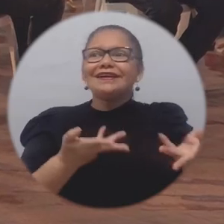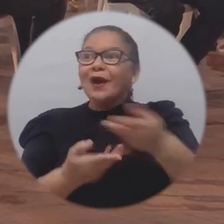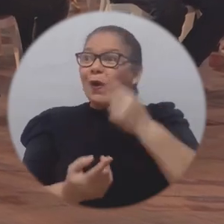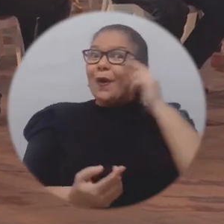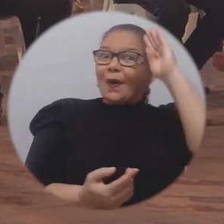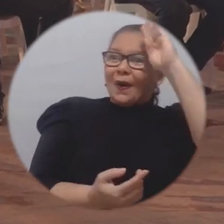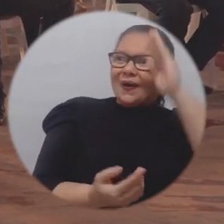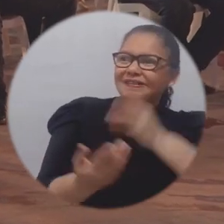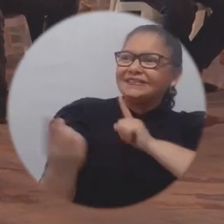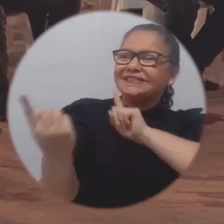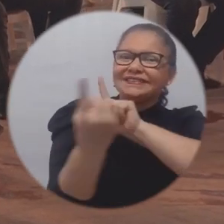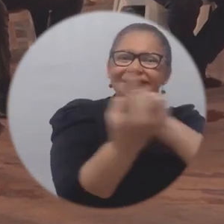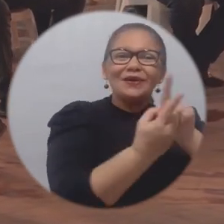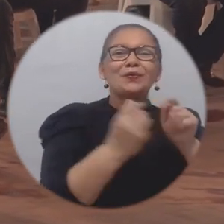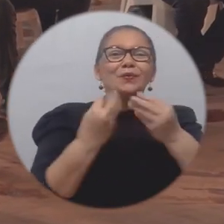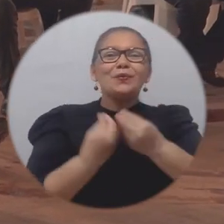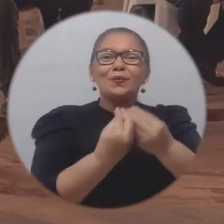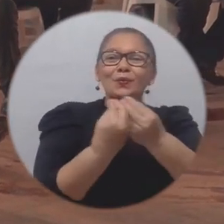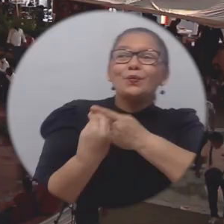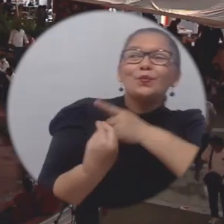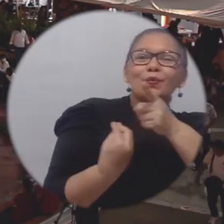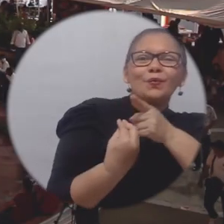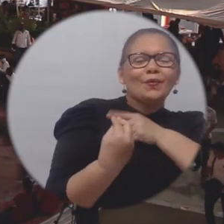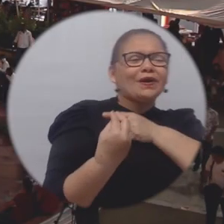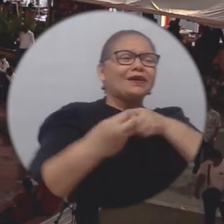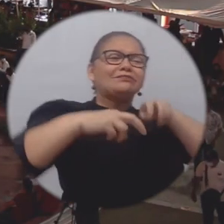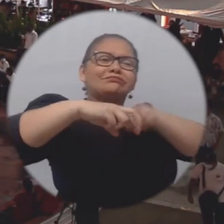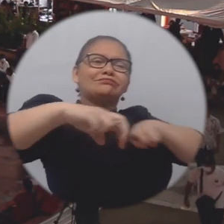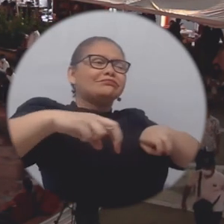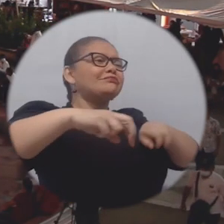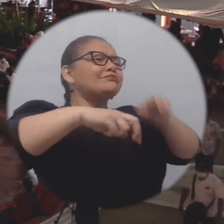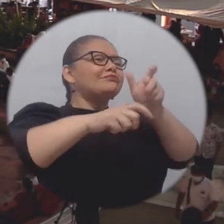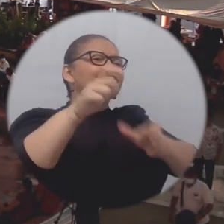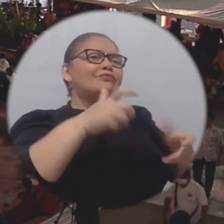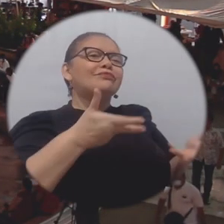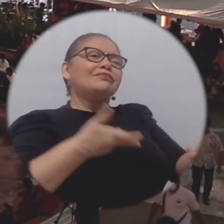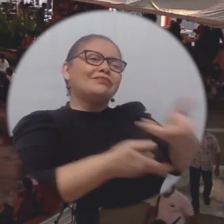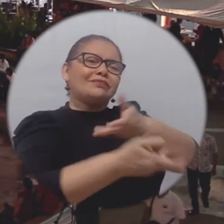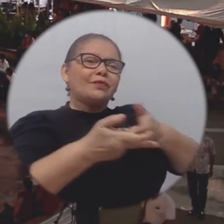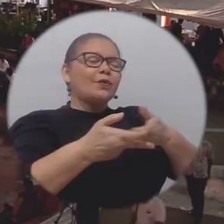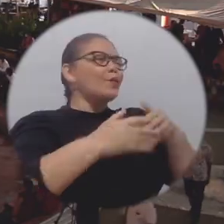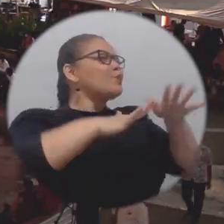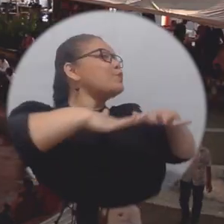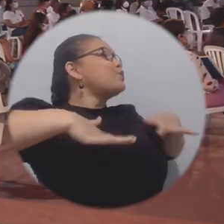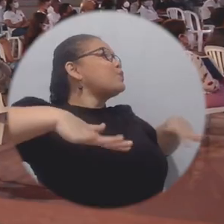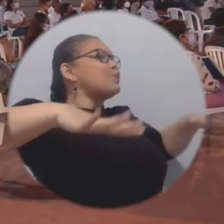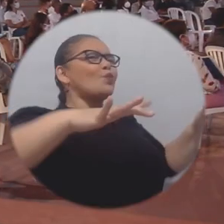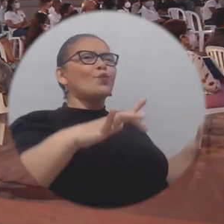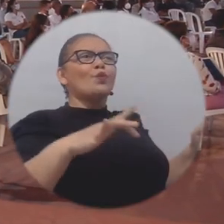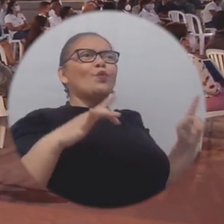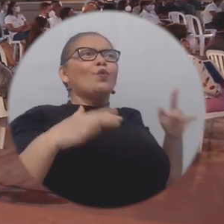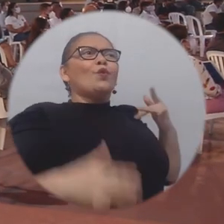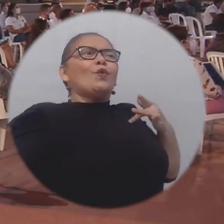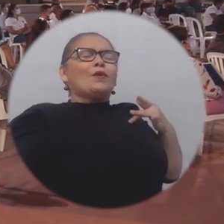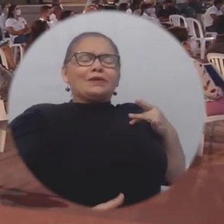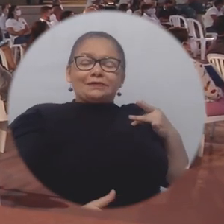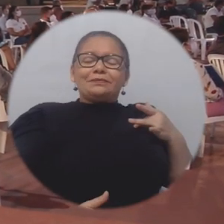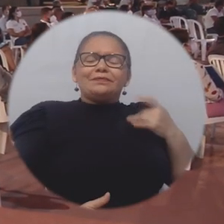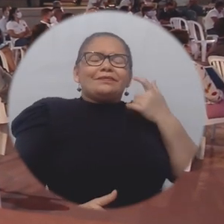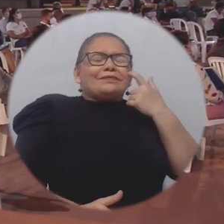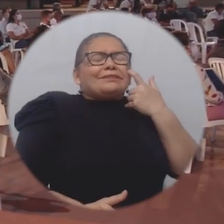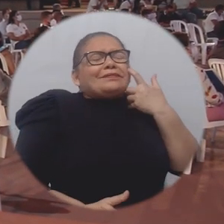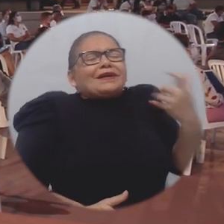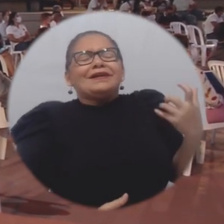encontrarnos con nuestros compañeros, volver a estar aquí con la gente, con todo lo que nos rodea y todo lo que